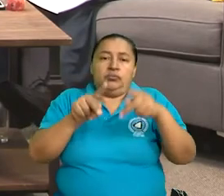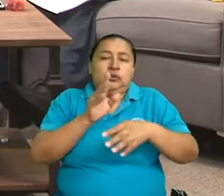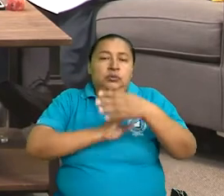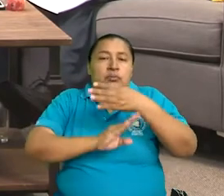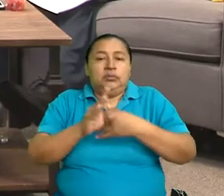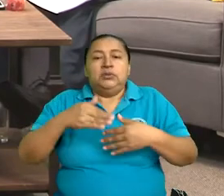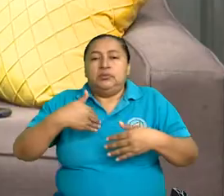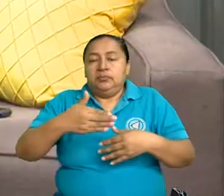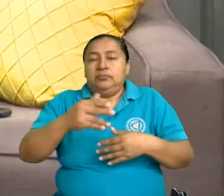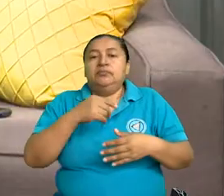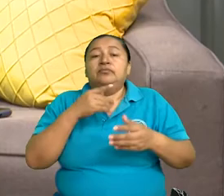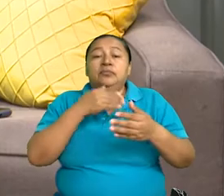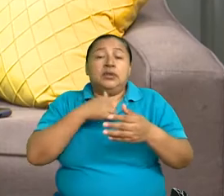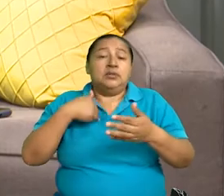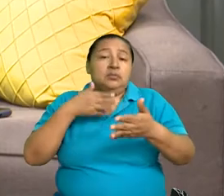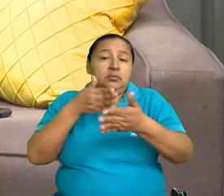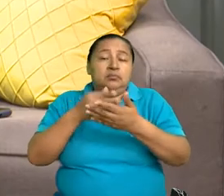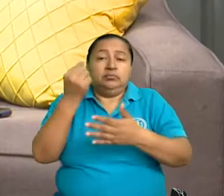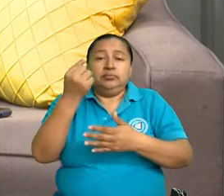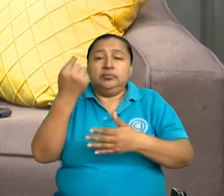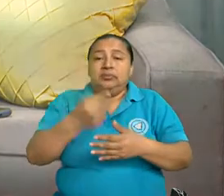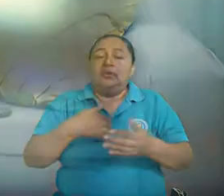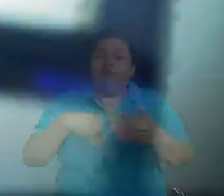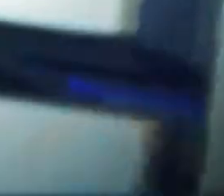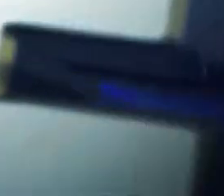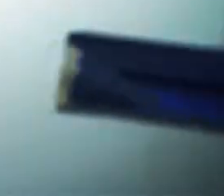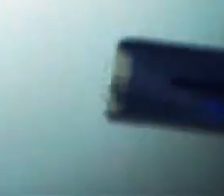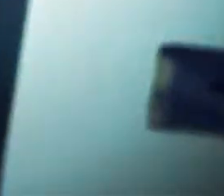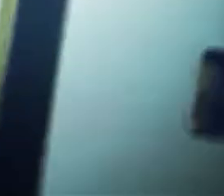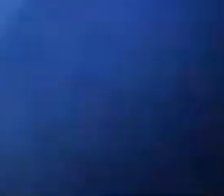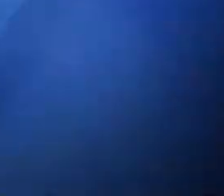con discapacidad. Hacemos una breve pausa y ya volvemos.